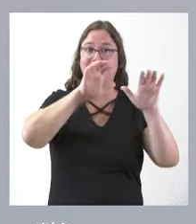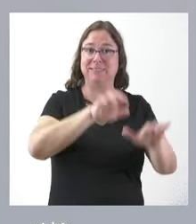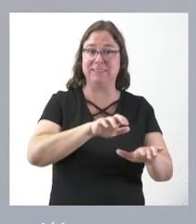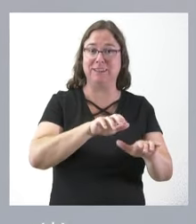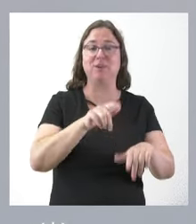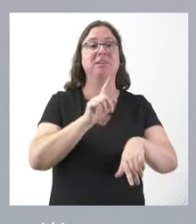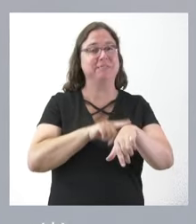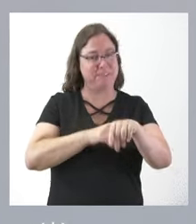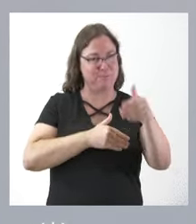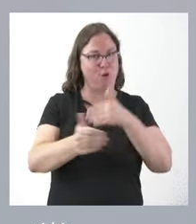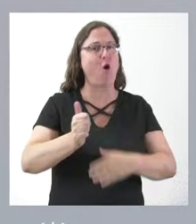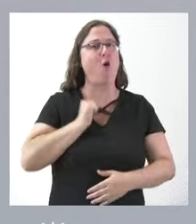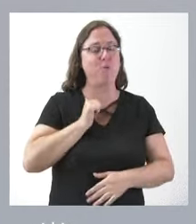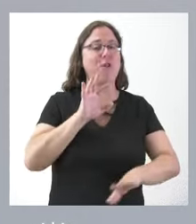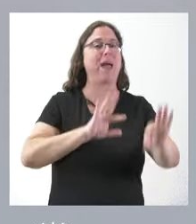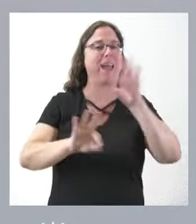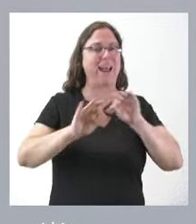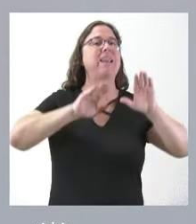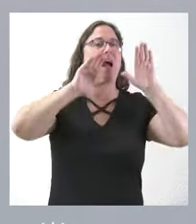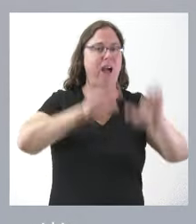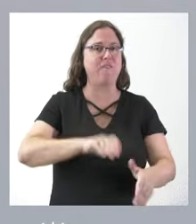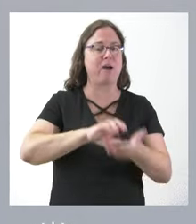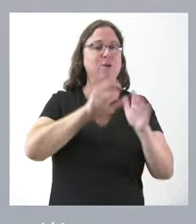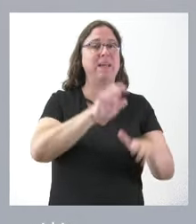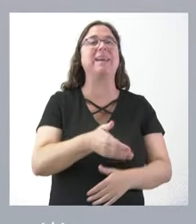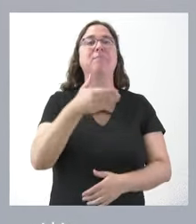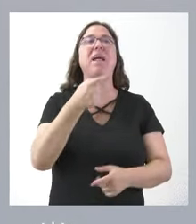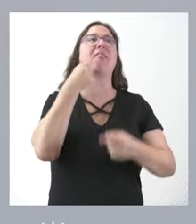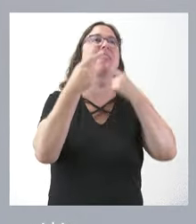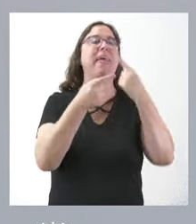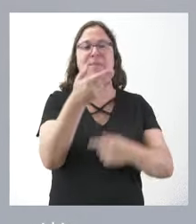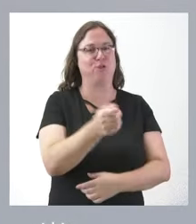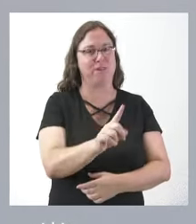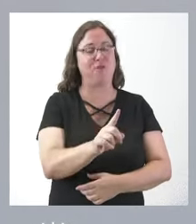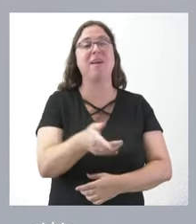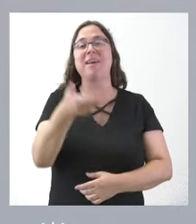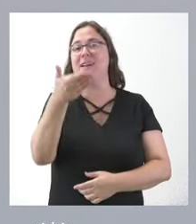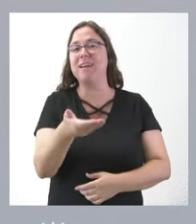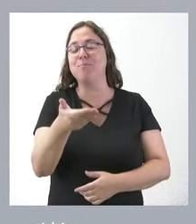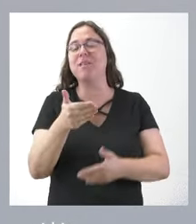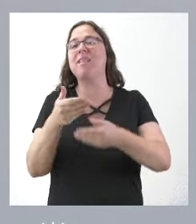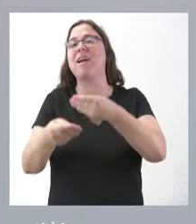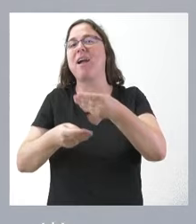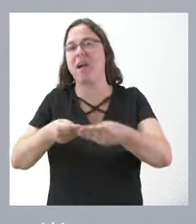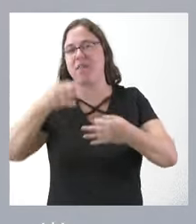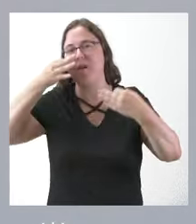la oportunidad de elegir a favor de Castilla y León. No es tan importante lo que dicen, sino lo que hagan. Yo también estoy